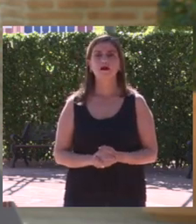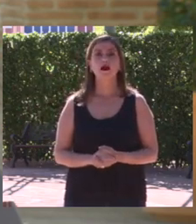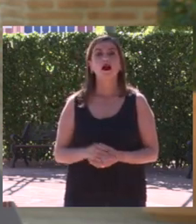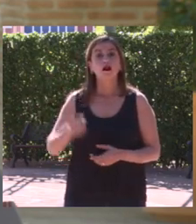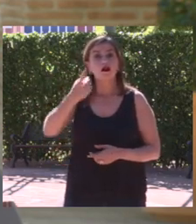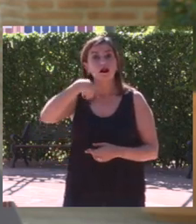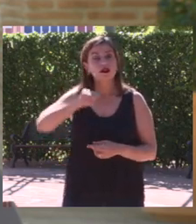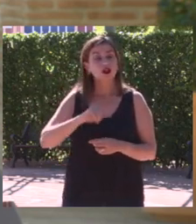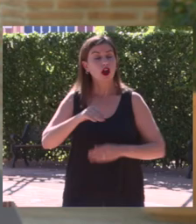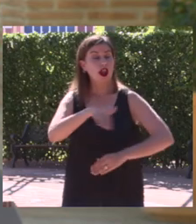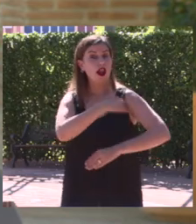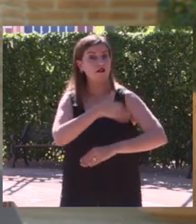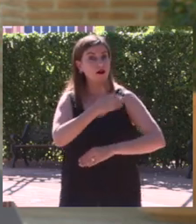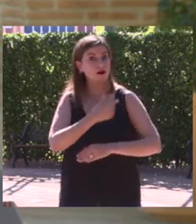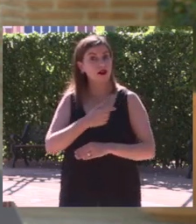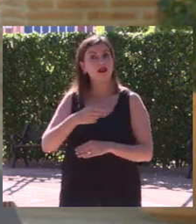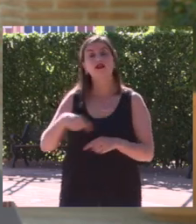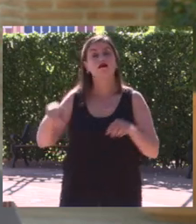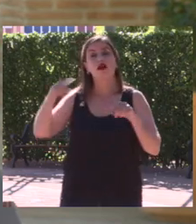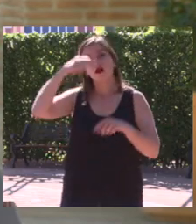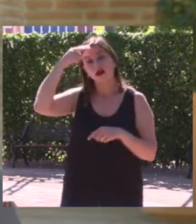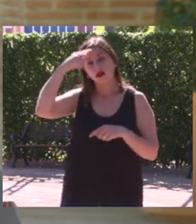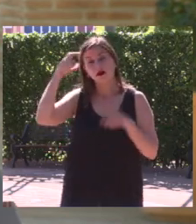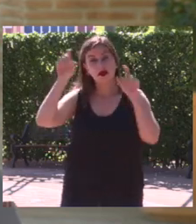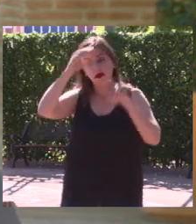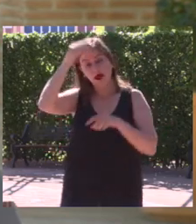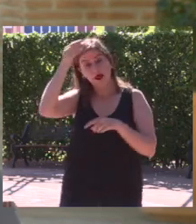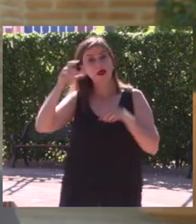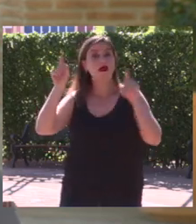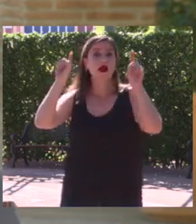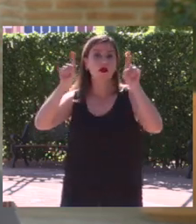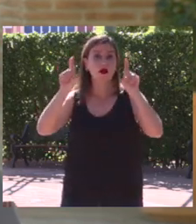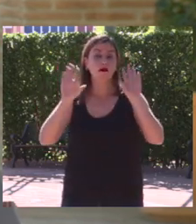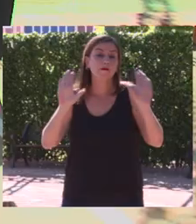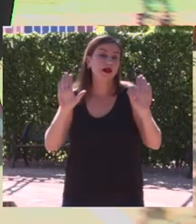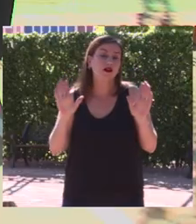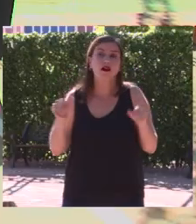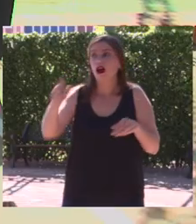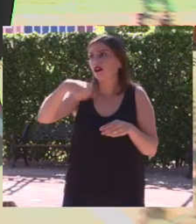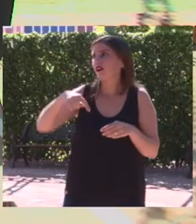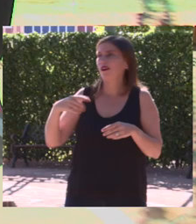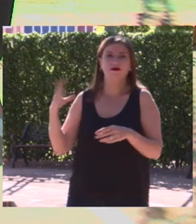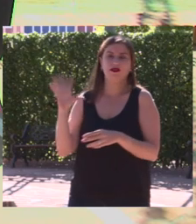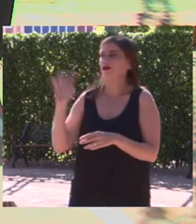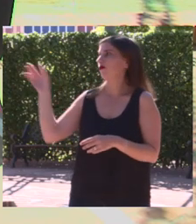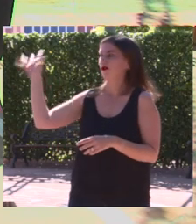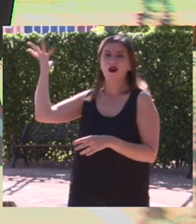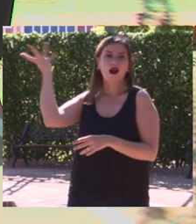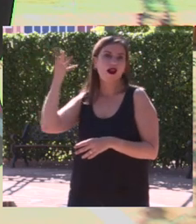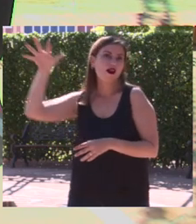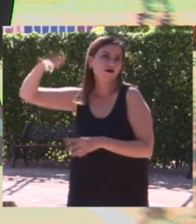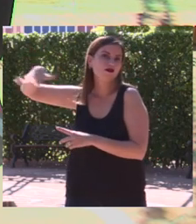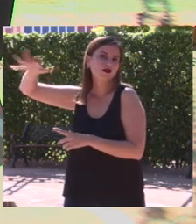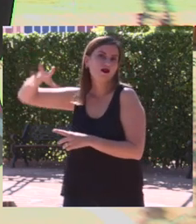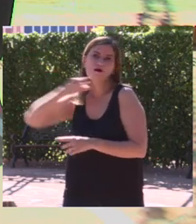Tendríamos que estar en la Facultad de Ciencias de la Educación, pero indudablemente este marco es incomparable. Así es que creo que el